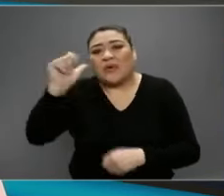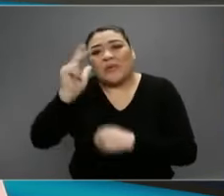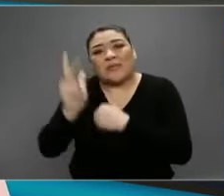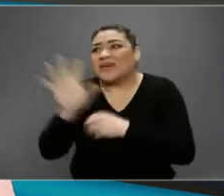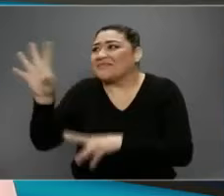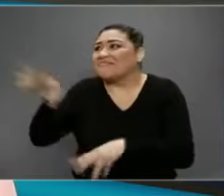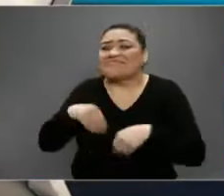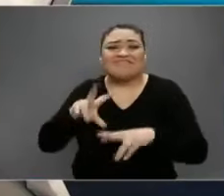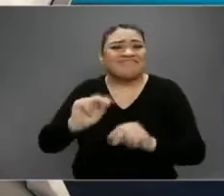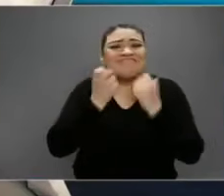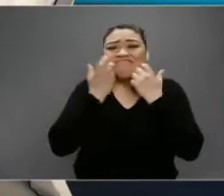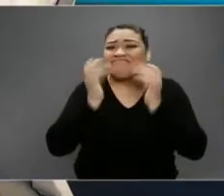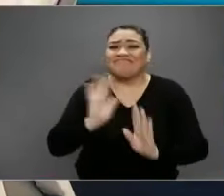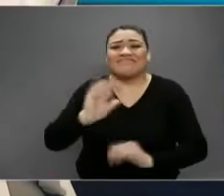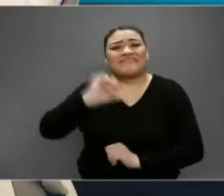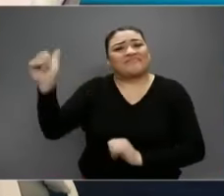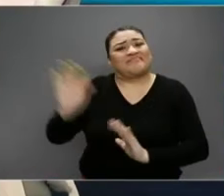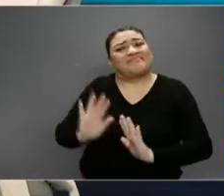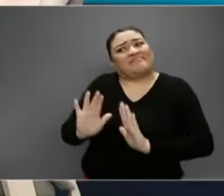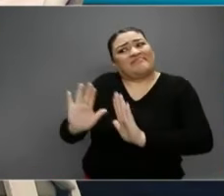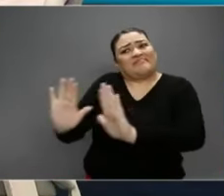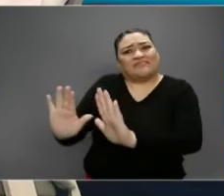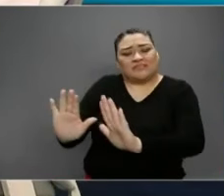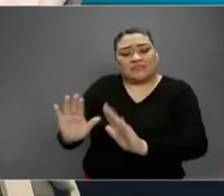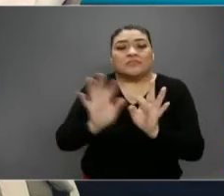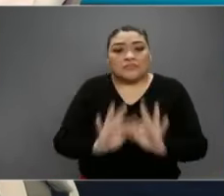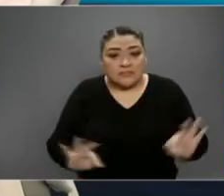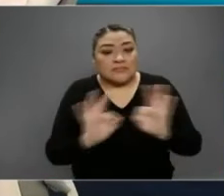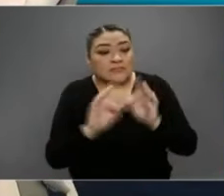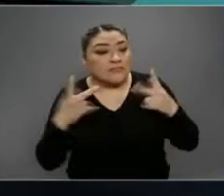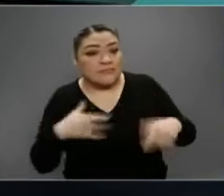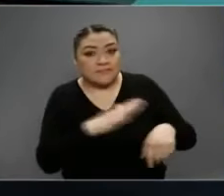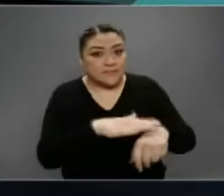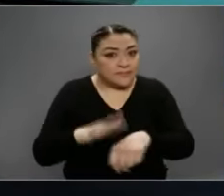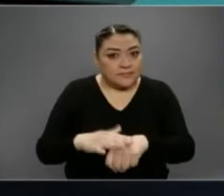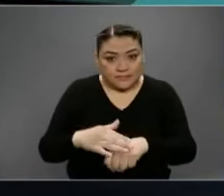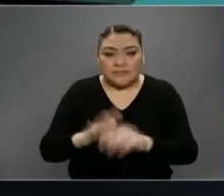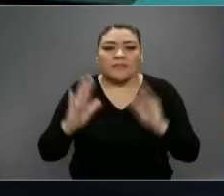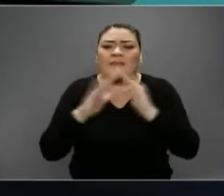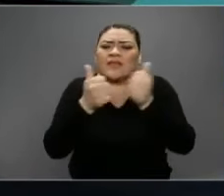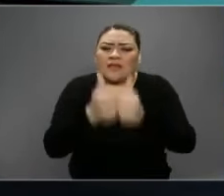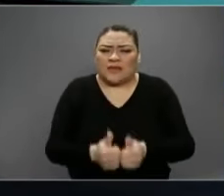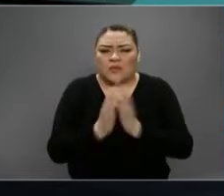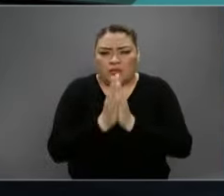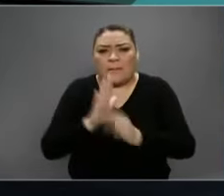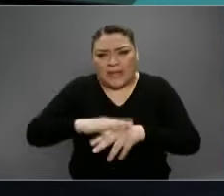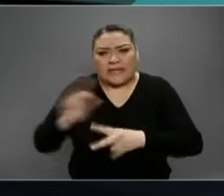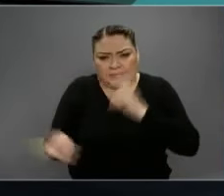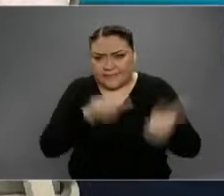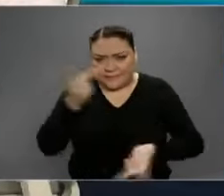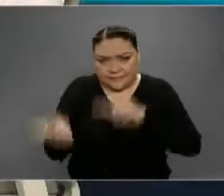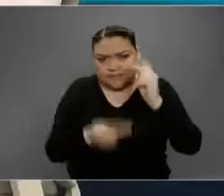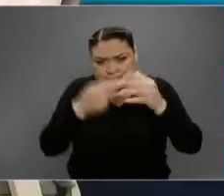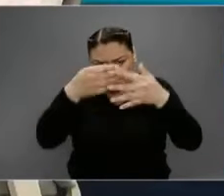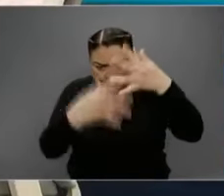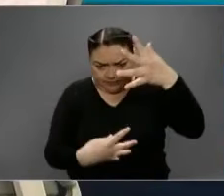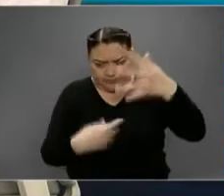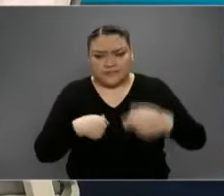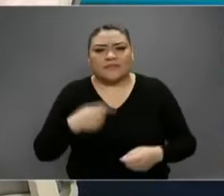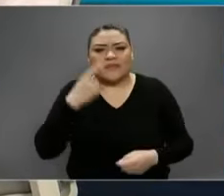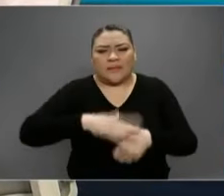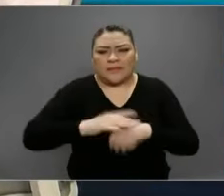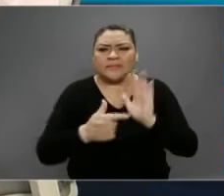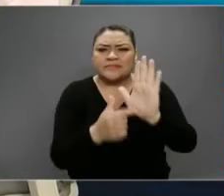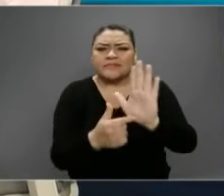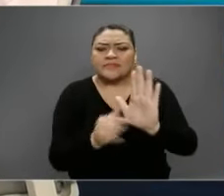y eso es lo que no queremos. Muy importante que nos quedemos todas y todos en casa. Déjame ver un par de preguntas más, Ricardo, por favor. gusto, Hernán. A ver si nos las pueden